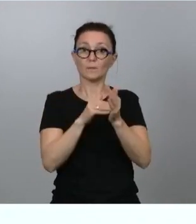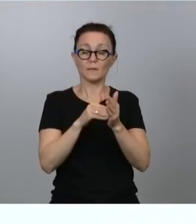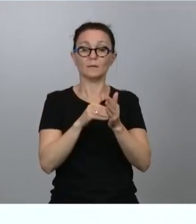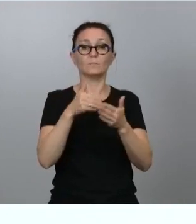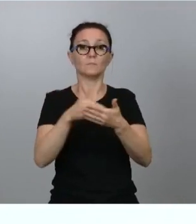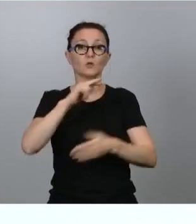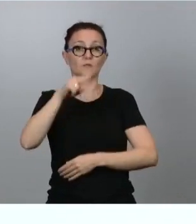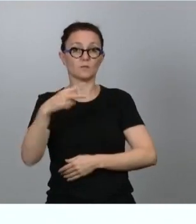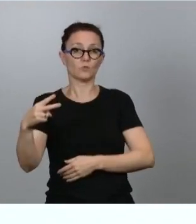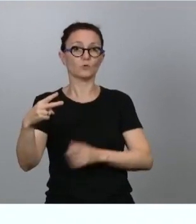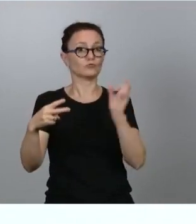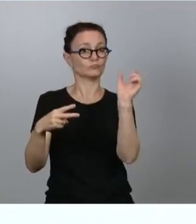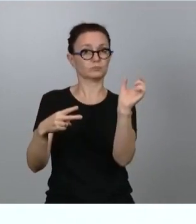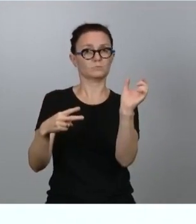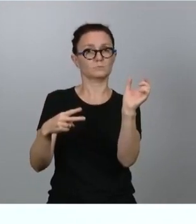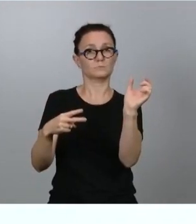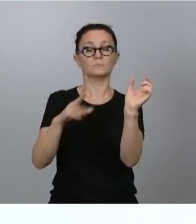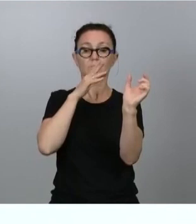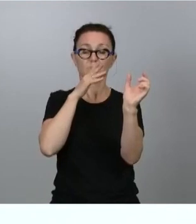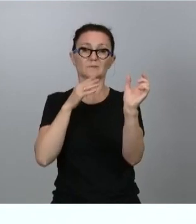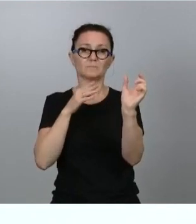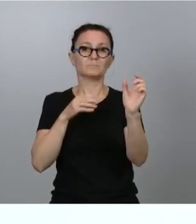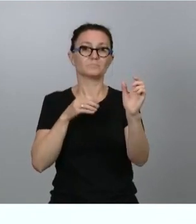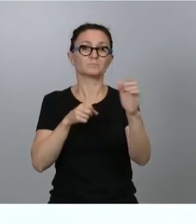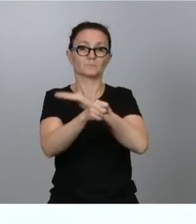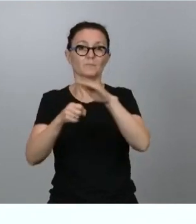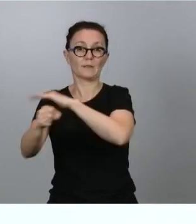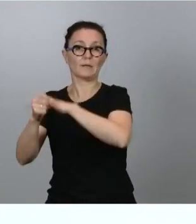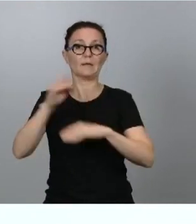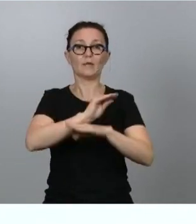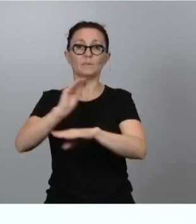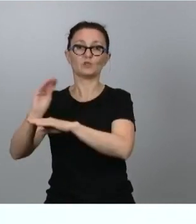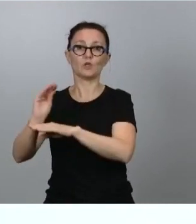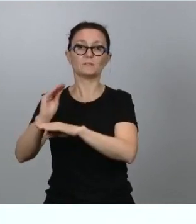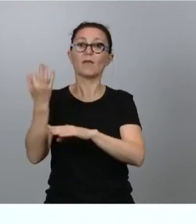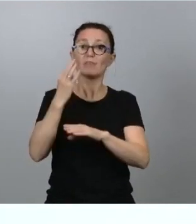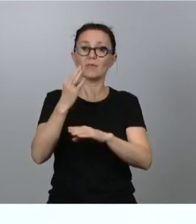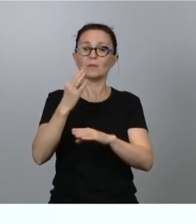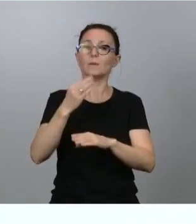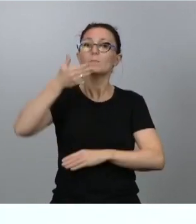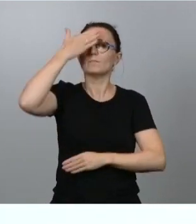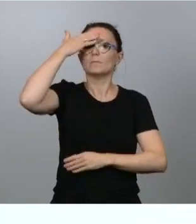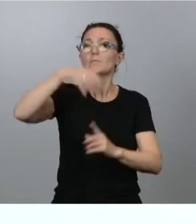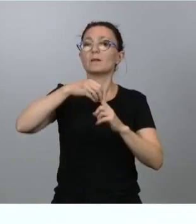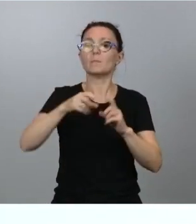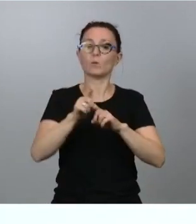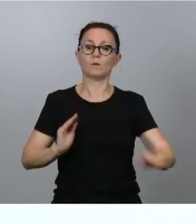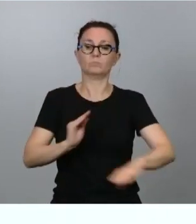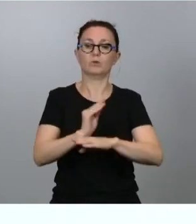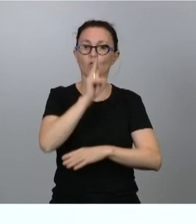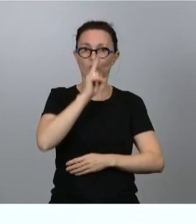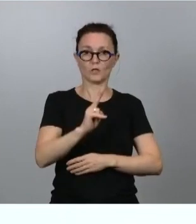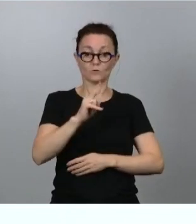que dado el periodo de maduración de este tipo de inversiones es preciso concentrar en los dos primeros años, entre este año y el próximo año